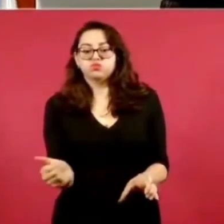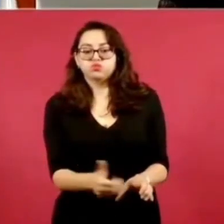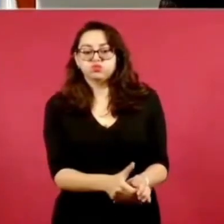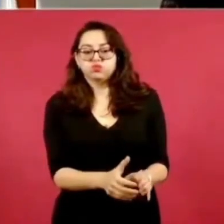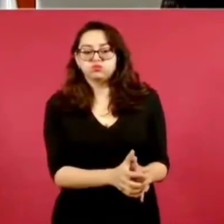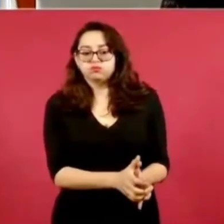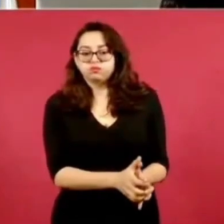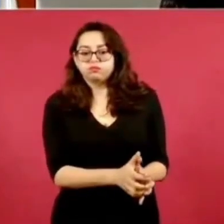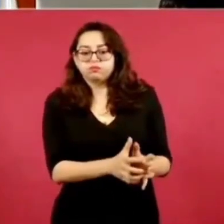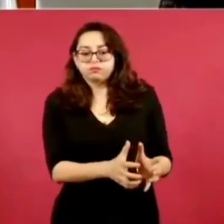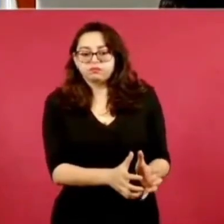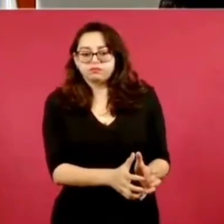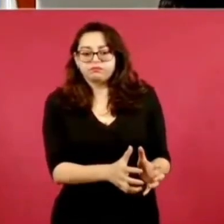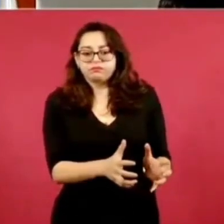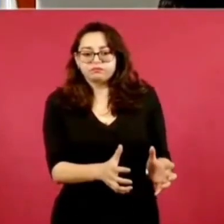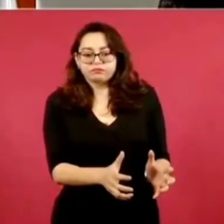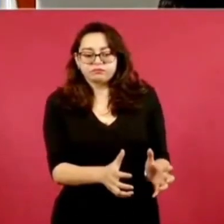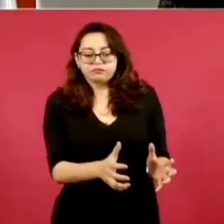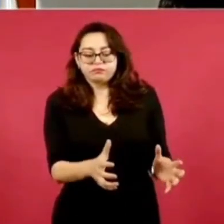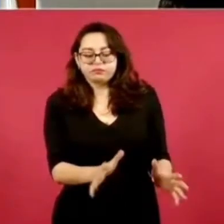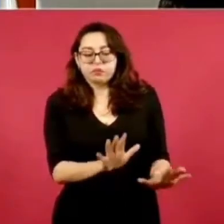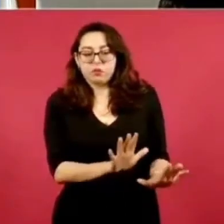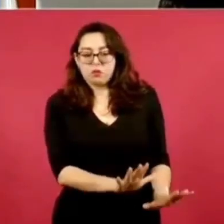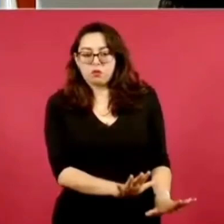un seguro, un fondo.